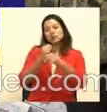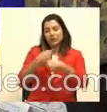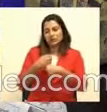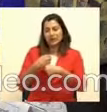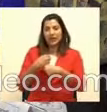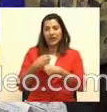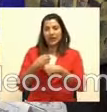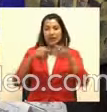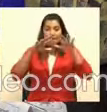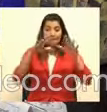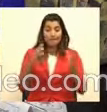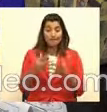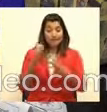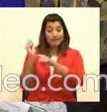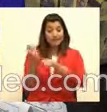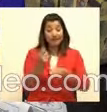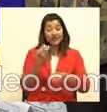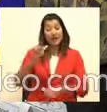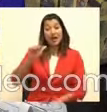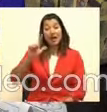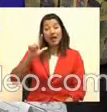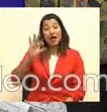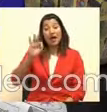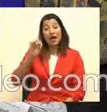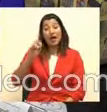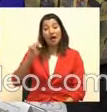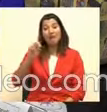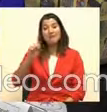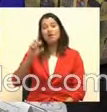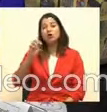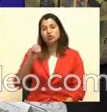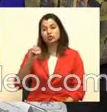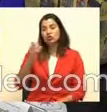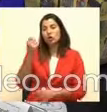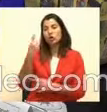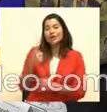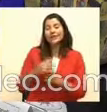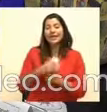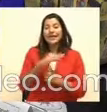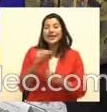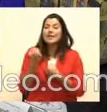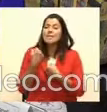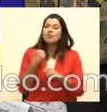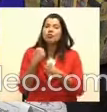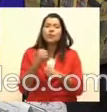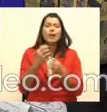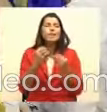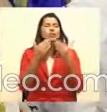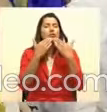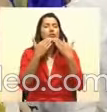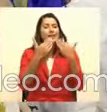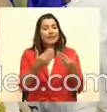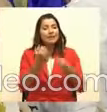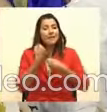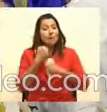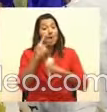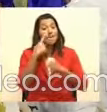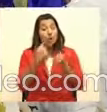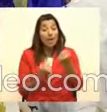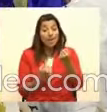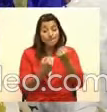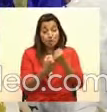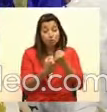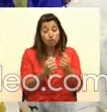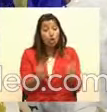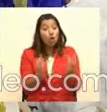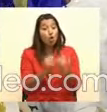este, nos, Alfonso nos sorprende, y la municipalidad, yo le agradezco mucho todo el apoyo, eh, con los profesores